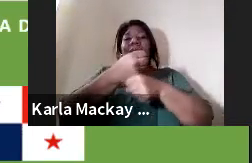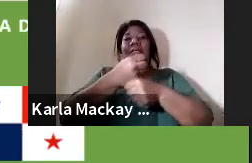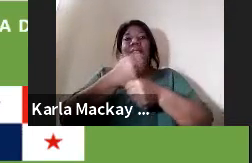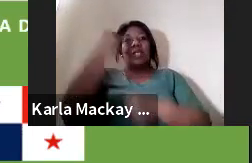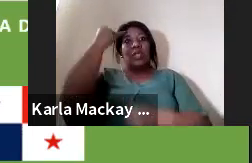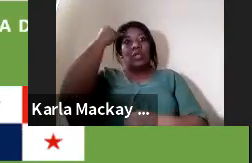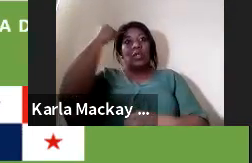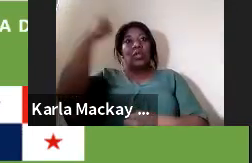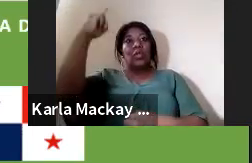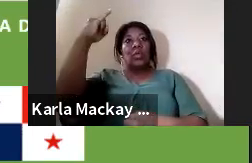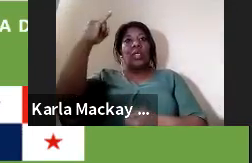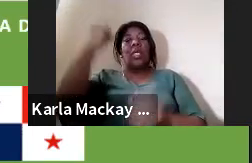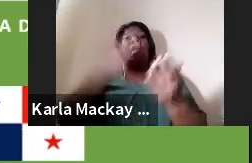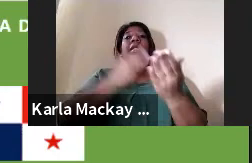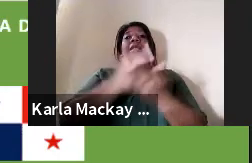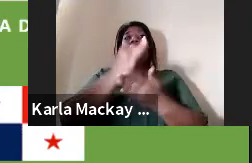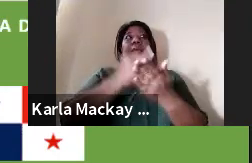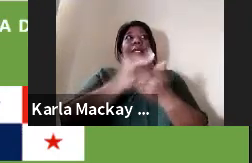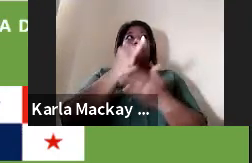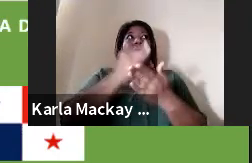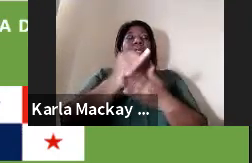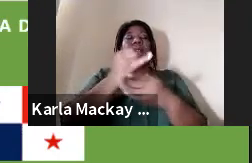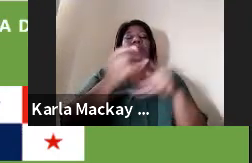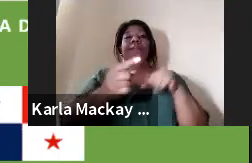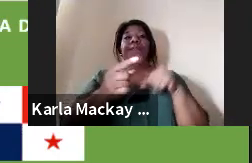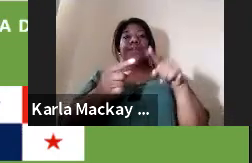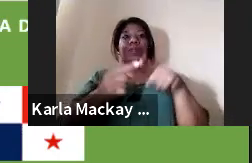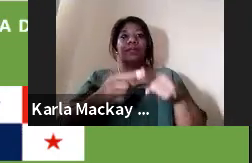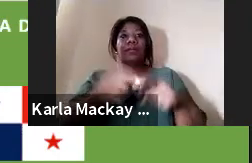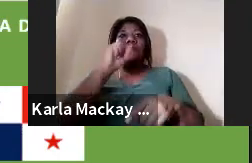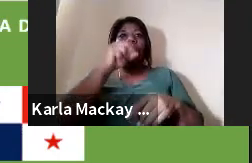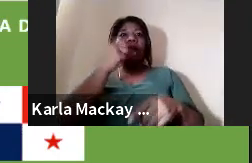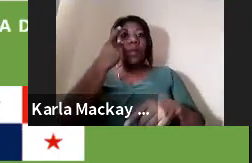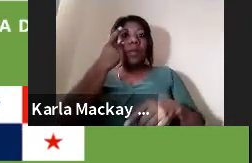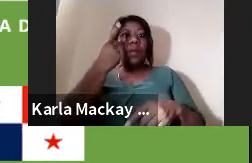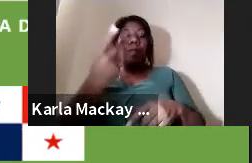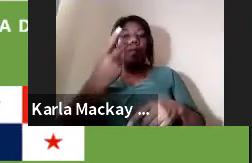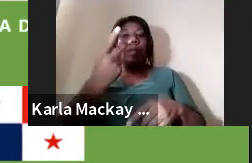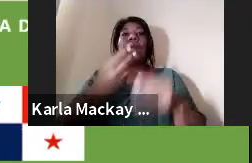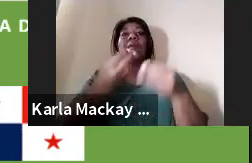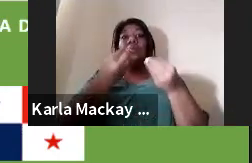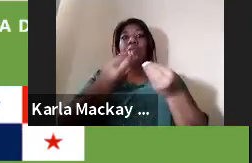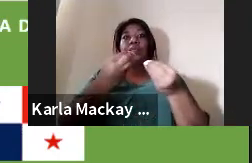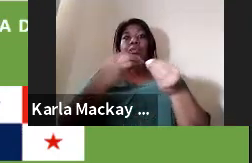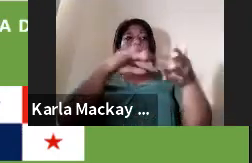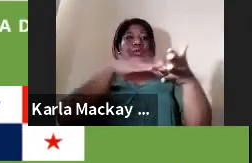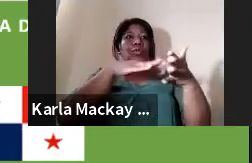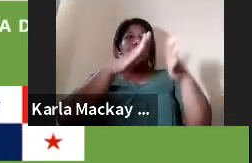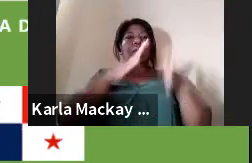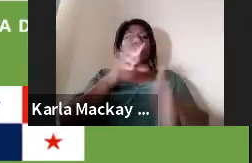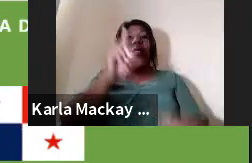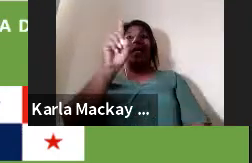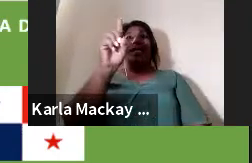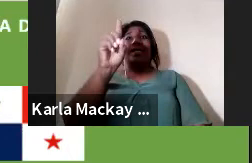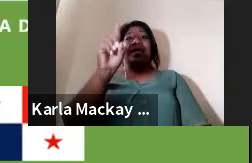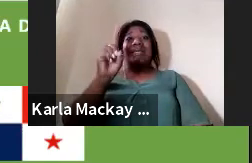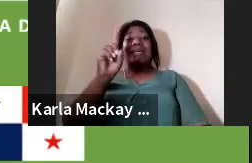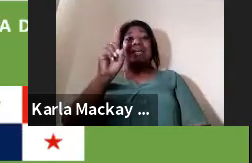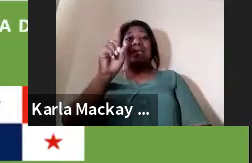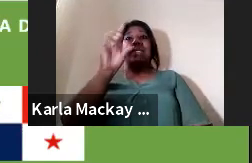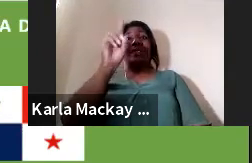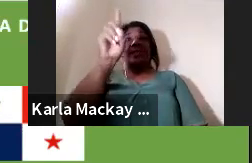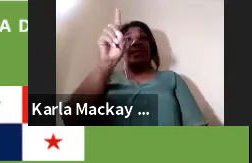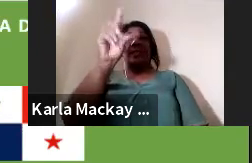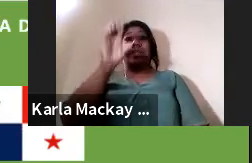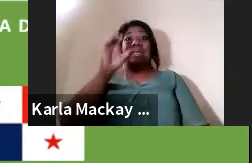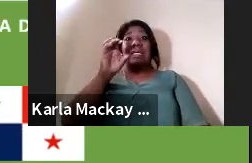proyecto de emprendimiento. Entonces en este estudio nos pudimos dar cuenta de que gran parte de ellos no han tenido una experiencia en cuanto o no tenían ese conocimiento